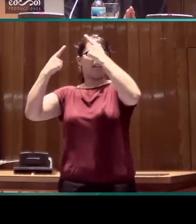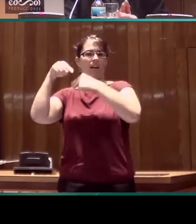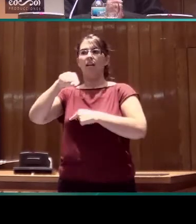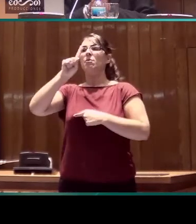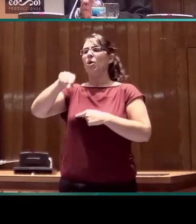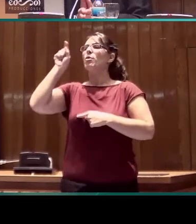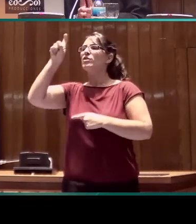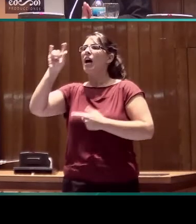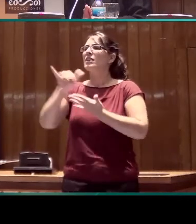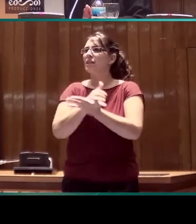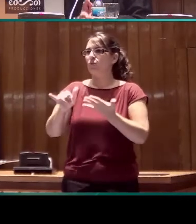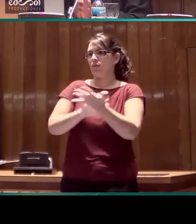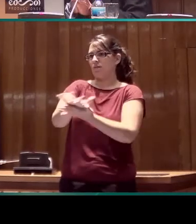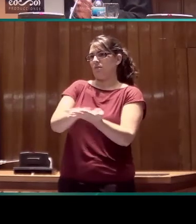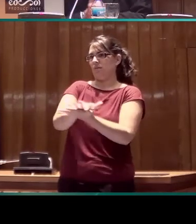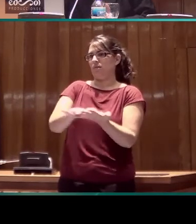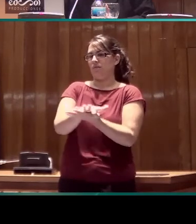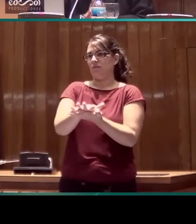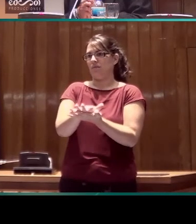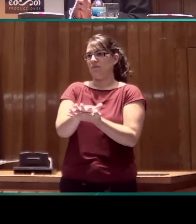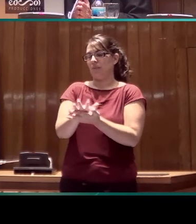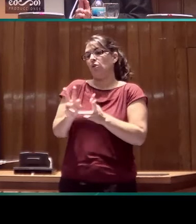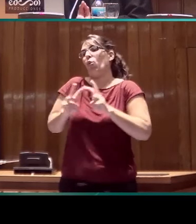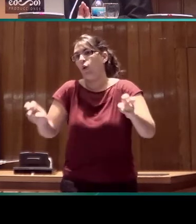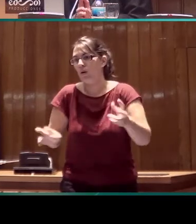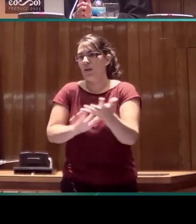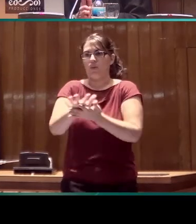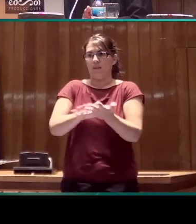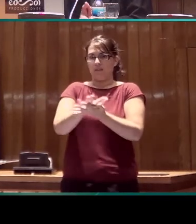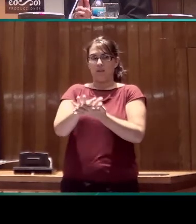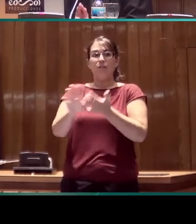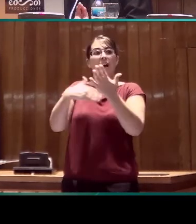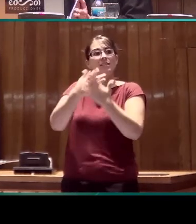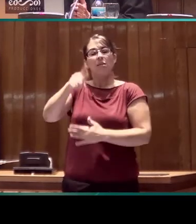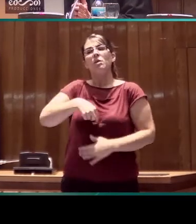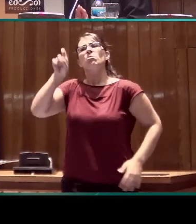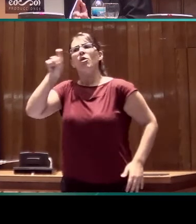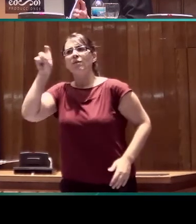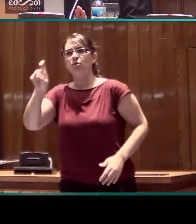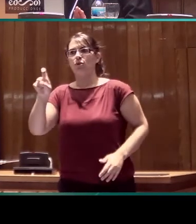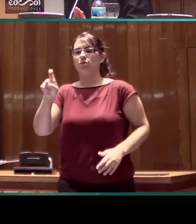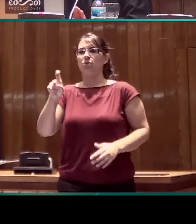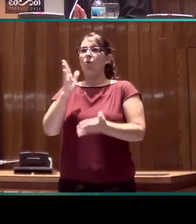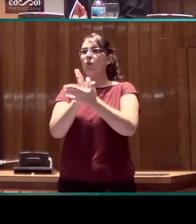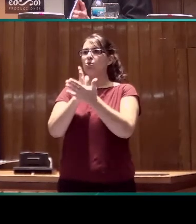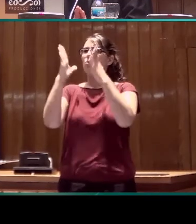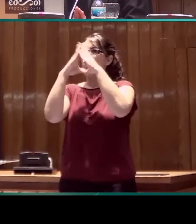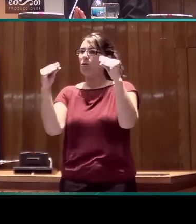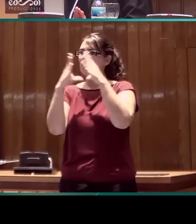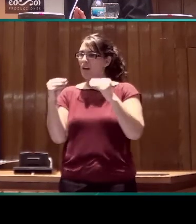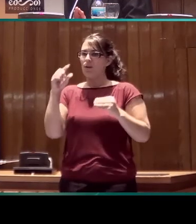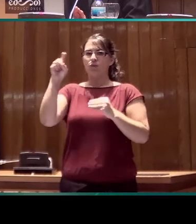las asignaturas de lengua de signos, de introducción a la lengua de signos y profesores de los cursos universitarios de